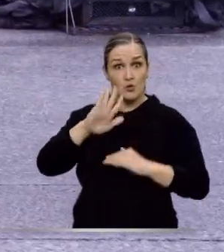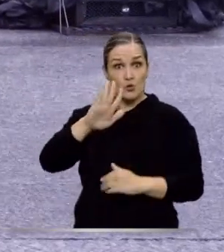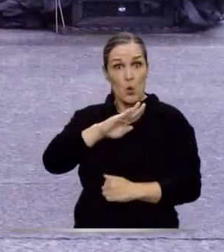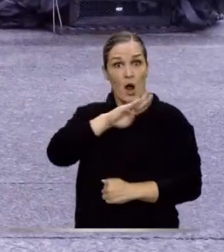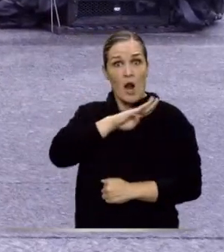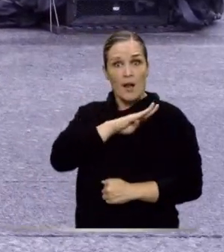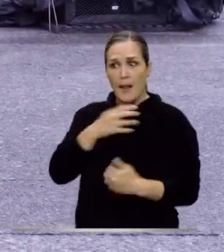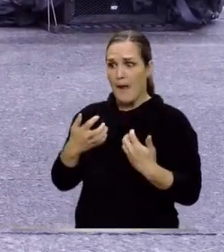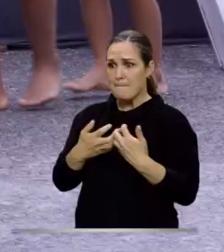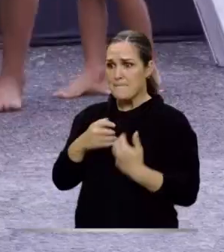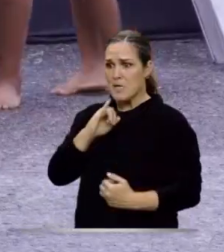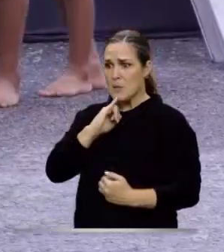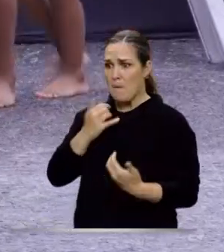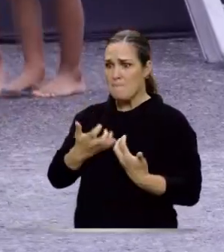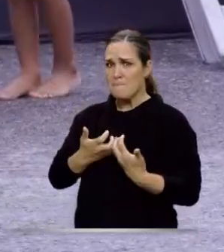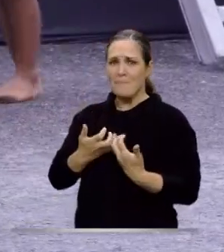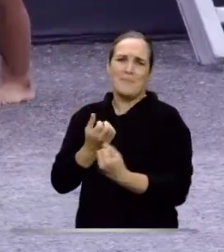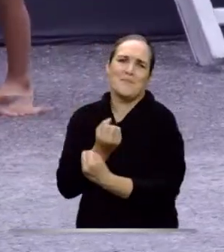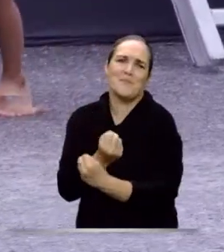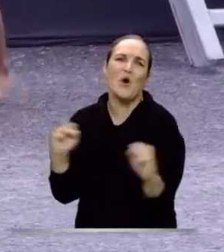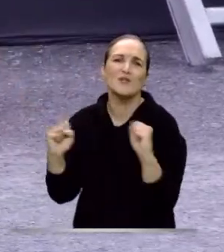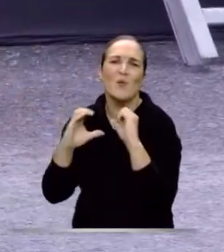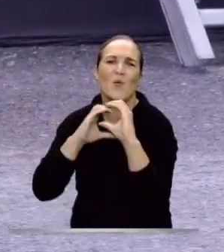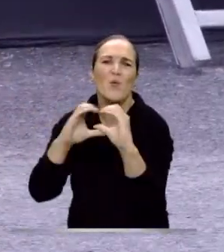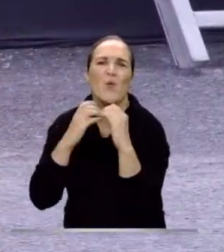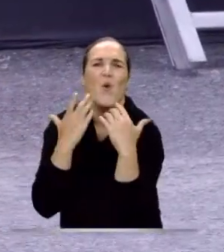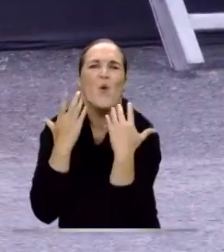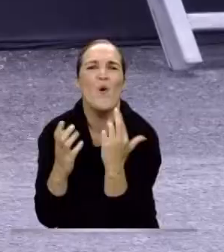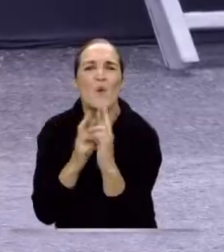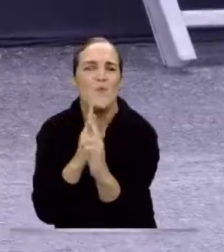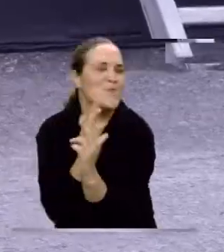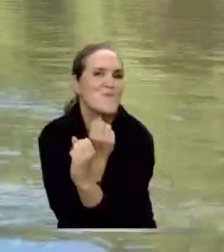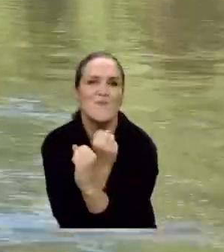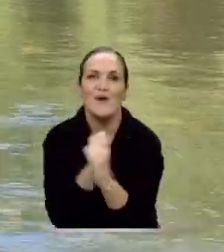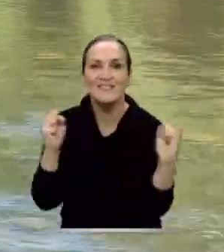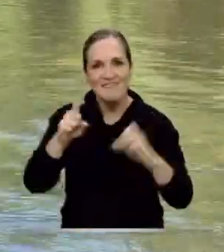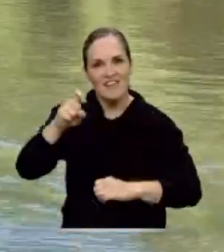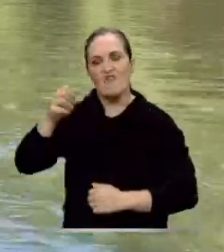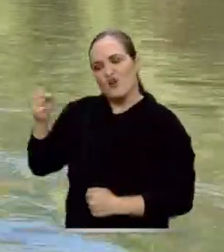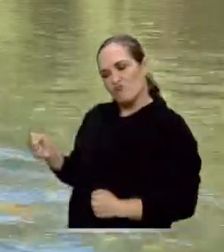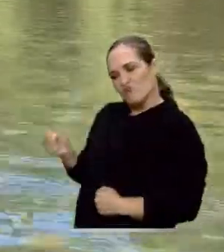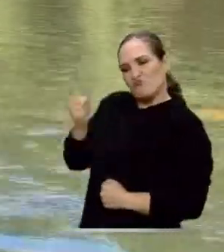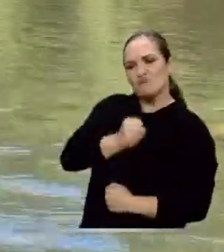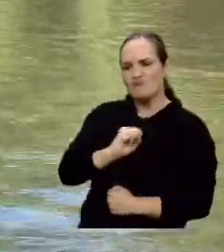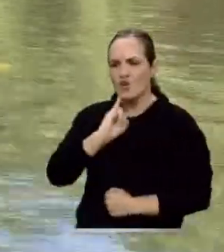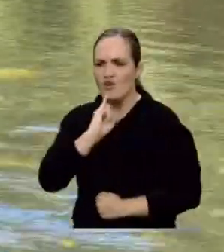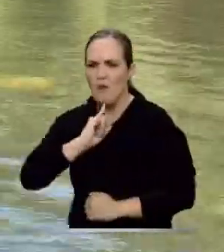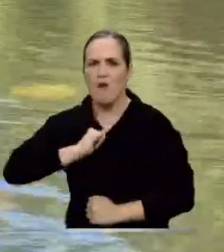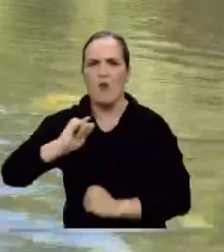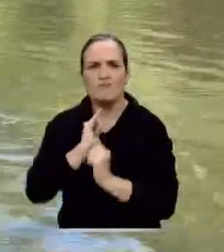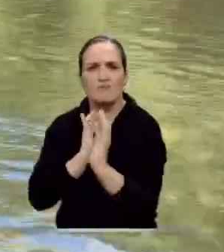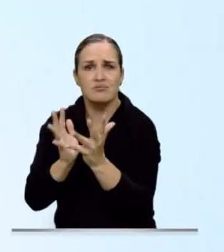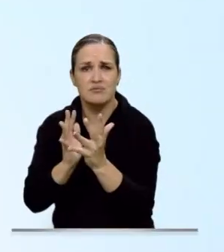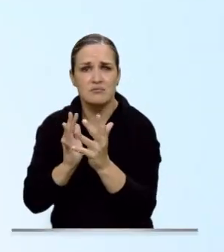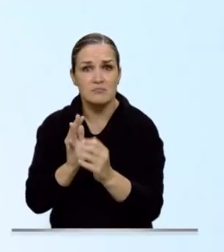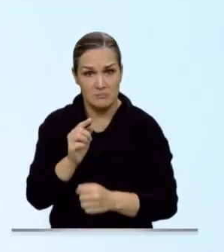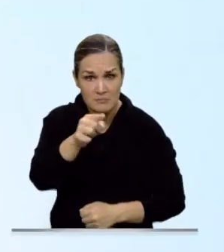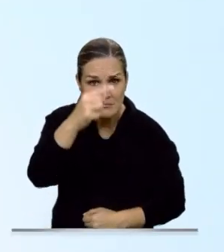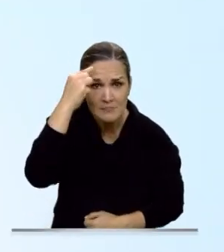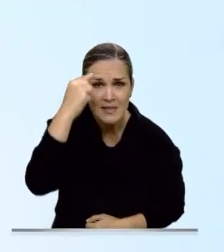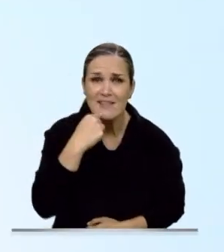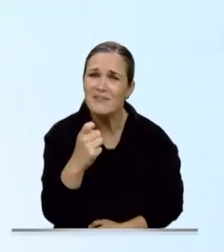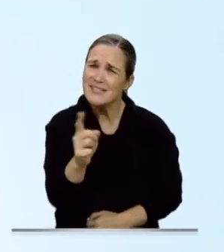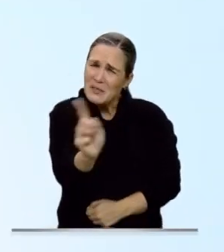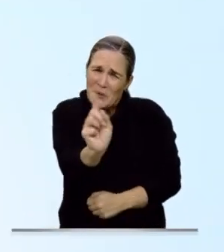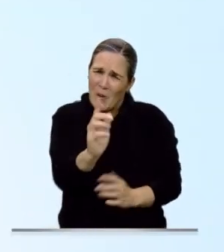cuenta con un servidor público que conozca la lengua, no sería posible tener un relacionamiento que garantice los derechos de la población. Sé